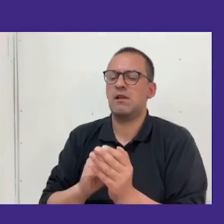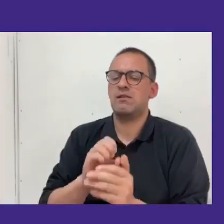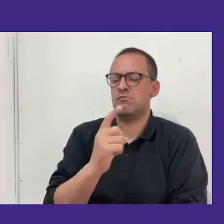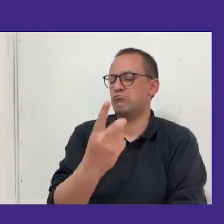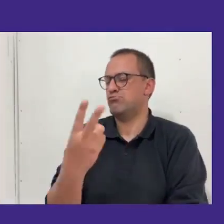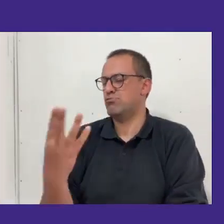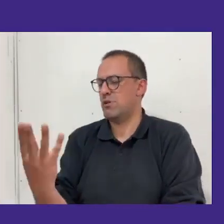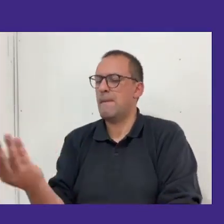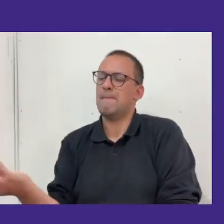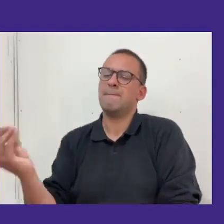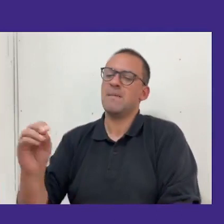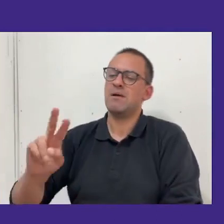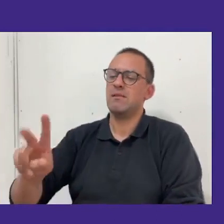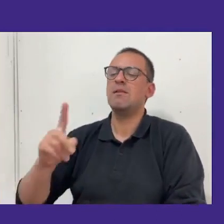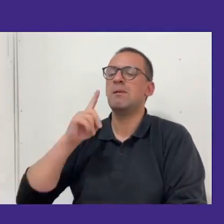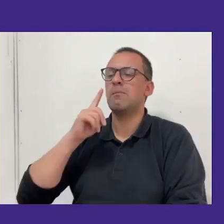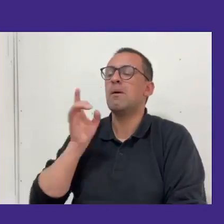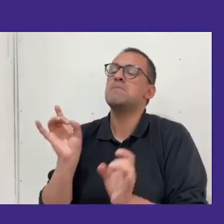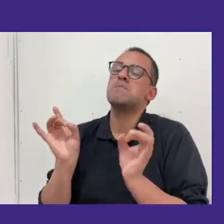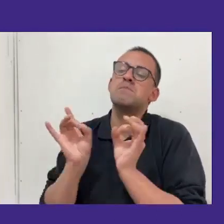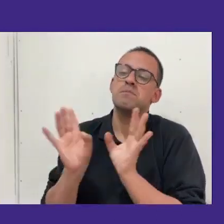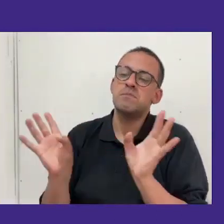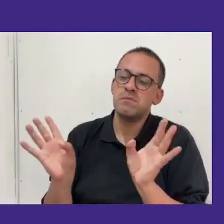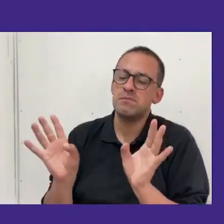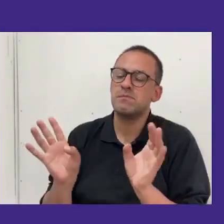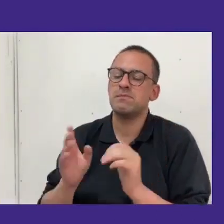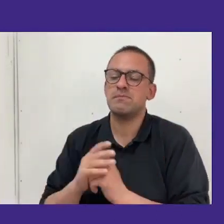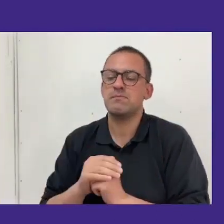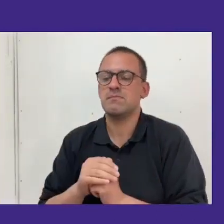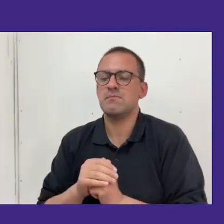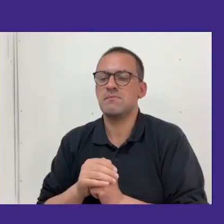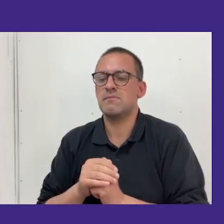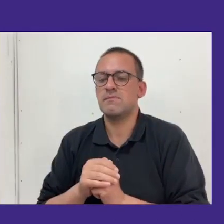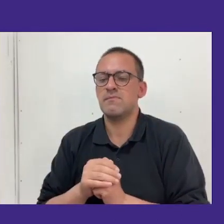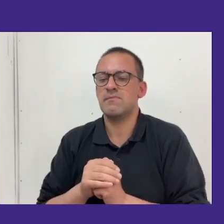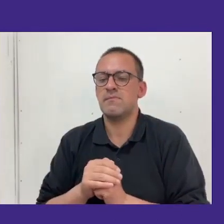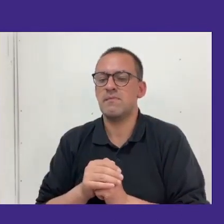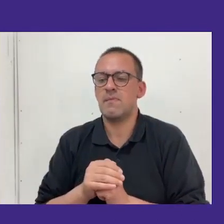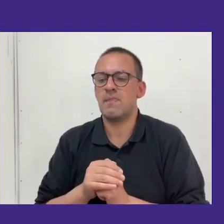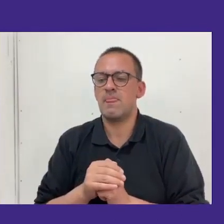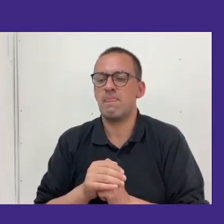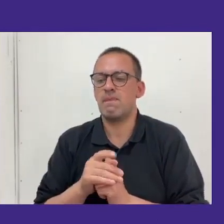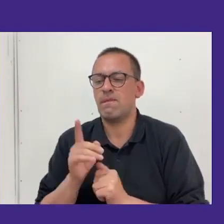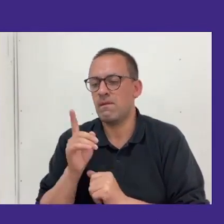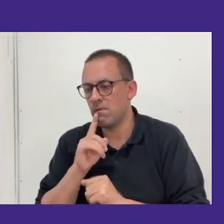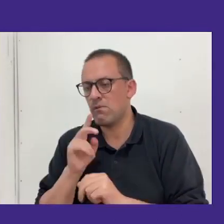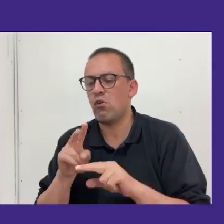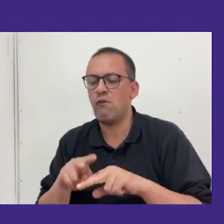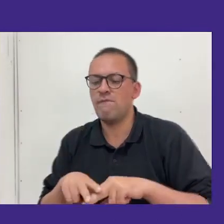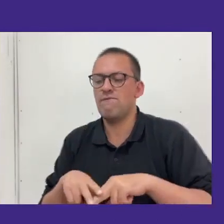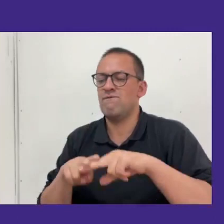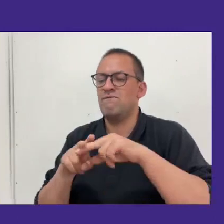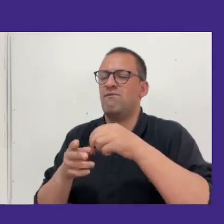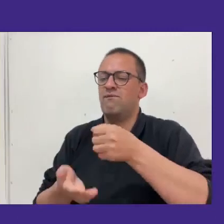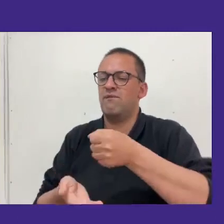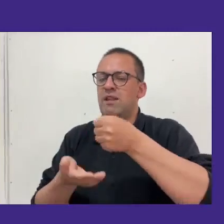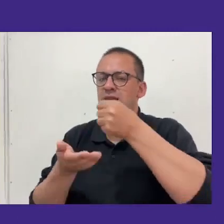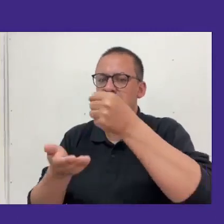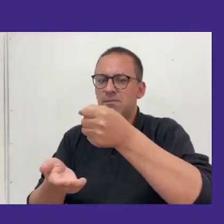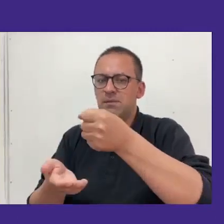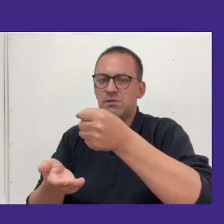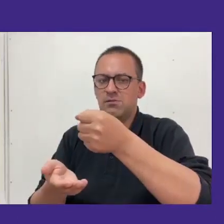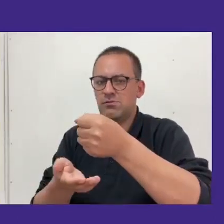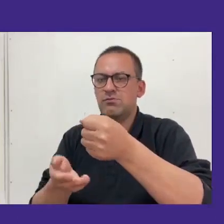más bien como un imprevisto más que un obstaculizado. Y bueno el financiamiento siempre es una